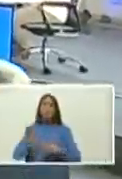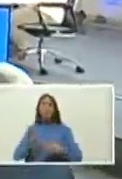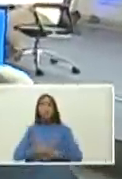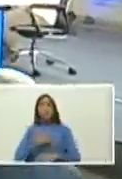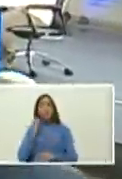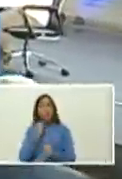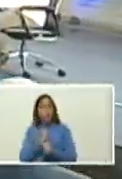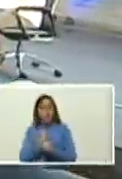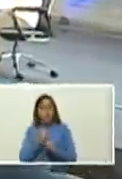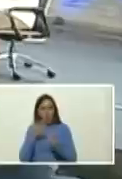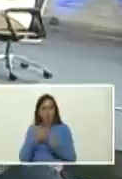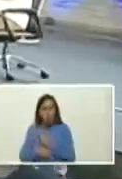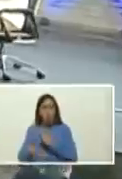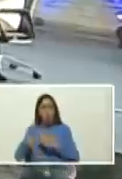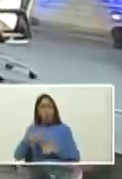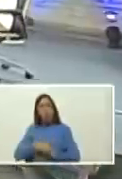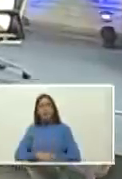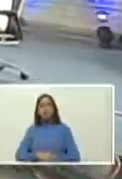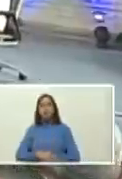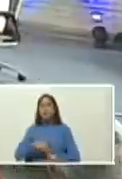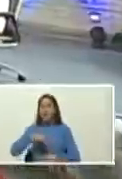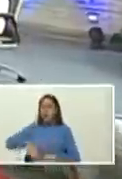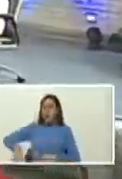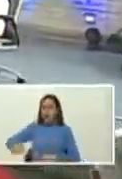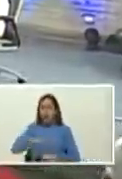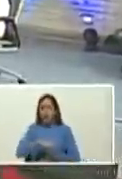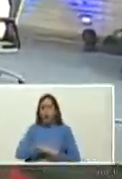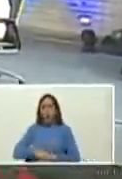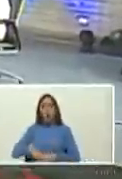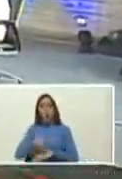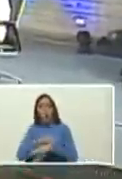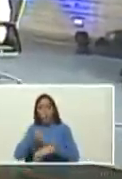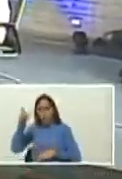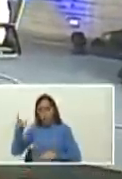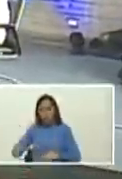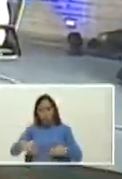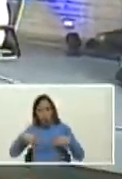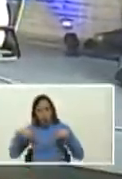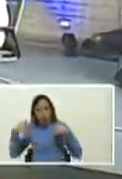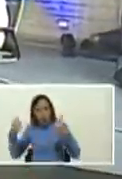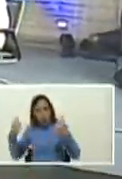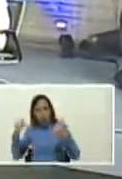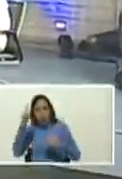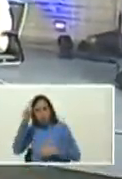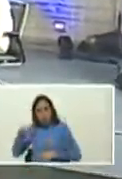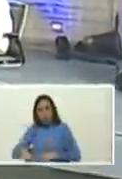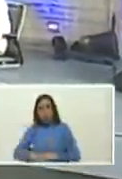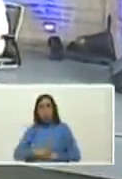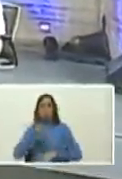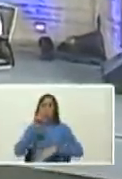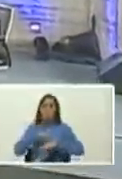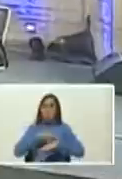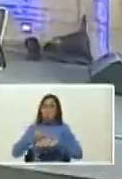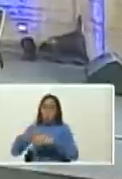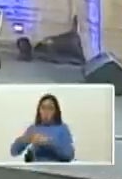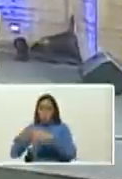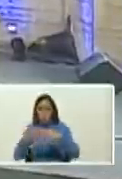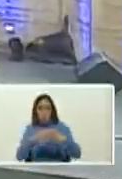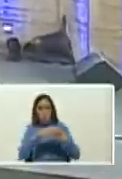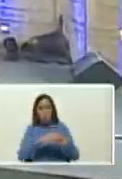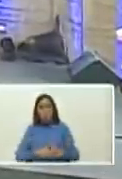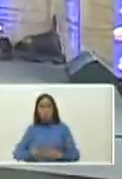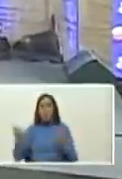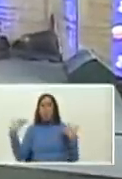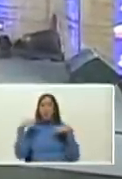trabajo de campo aquí está el ministro doctor Carlos Alvarado con los médicos de familia los médicos